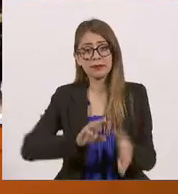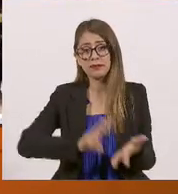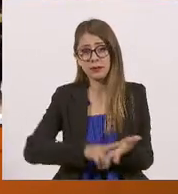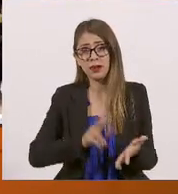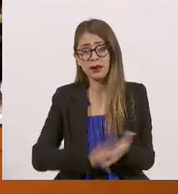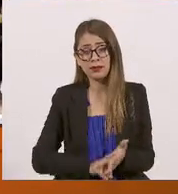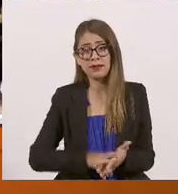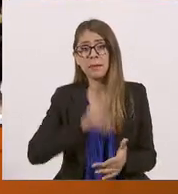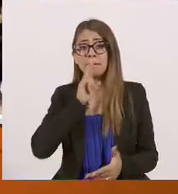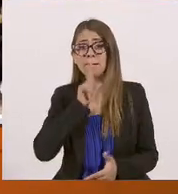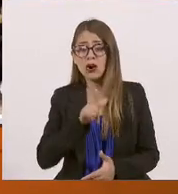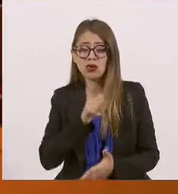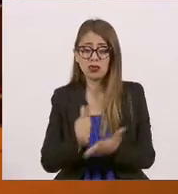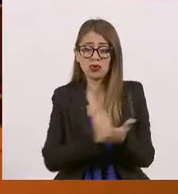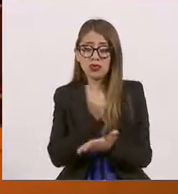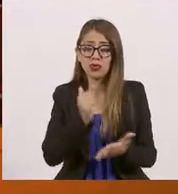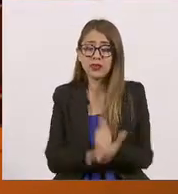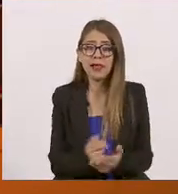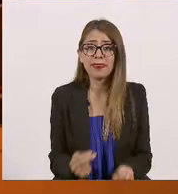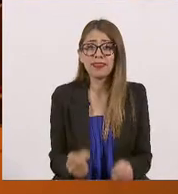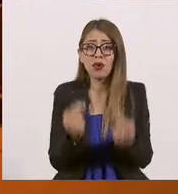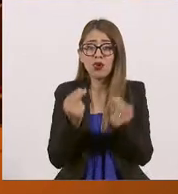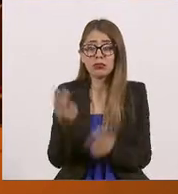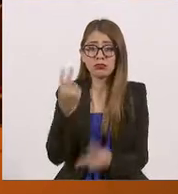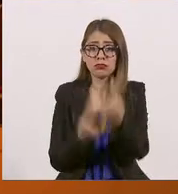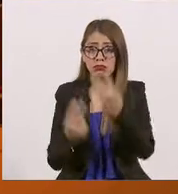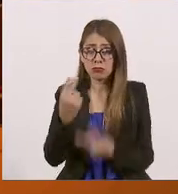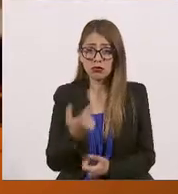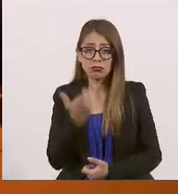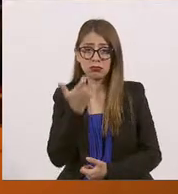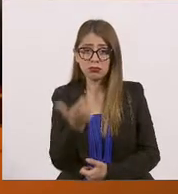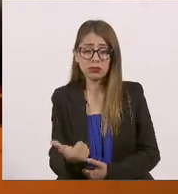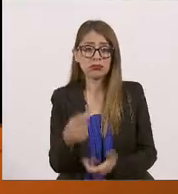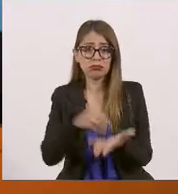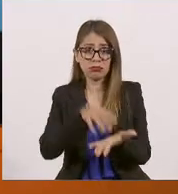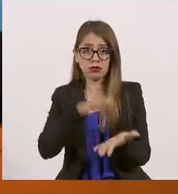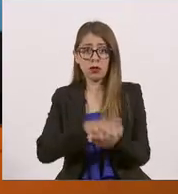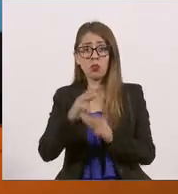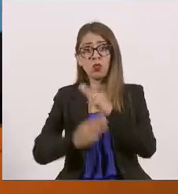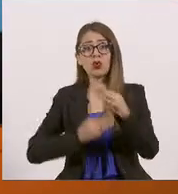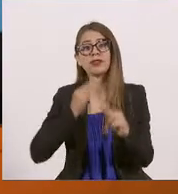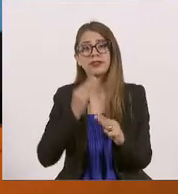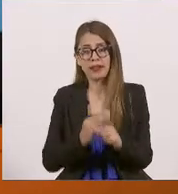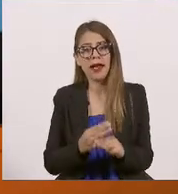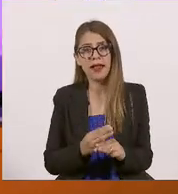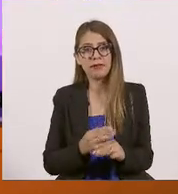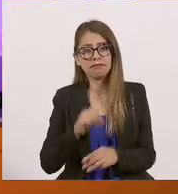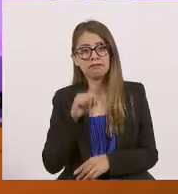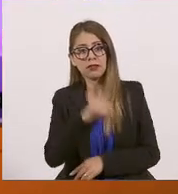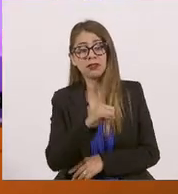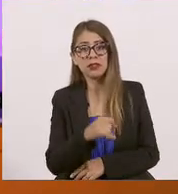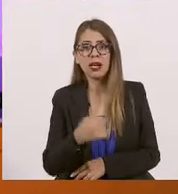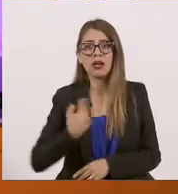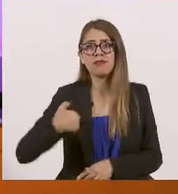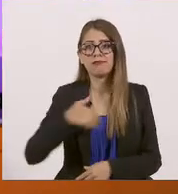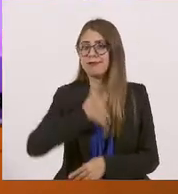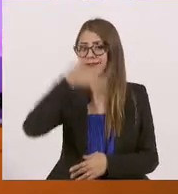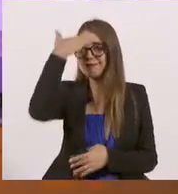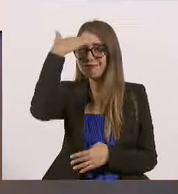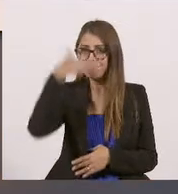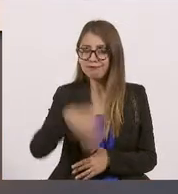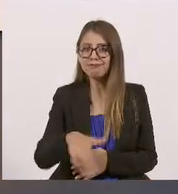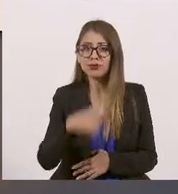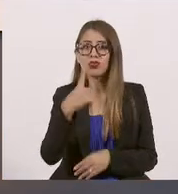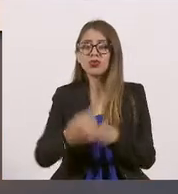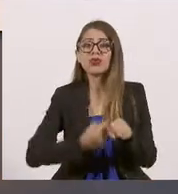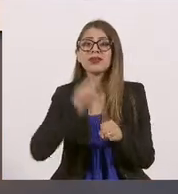reactivación de nuestra ciudad. Cuando tenemos una declaratoria mundial y sabemos que esto va a llegar, tenemos